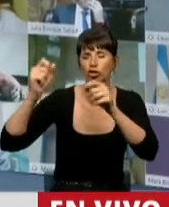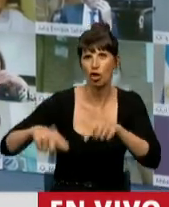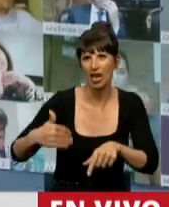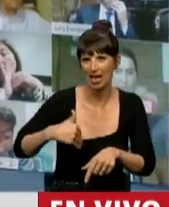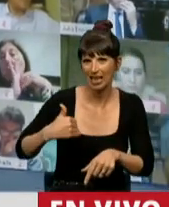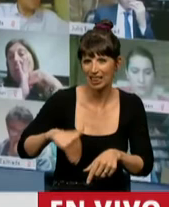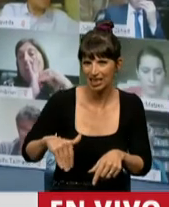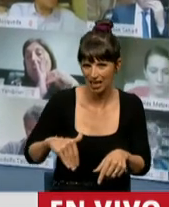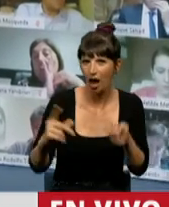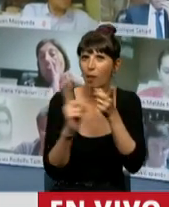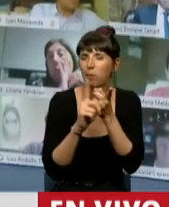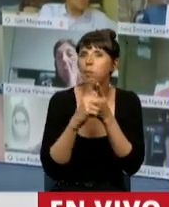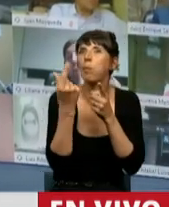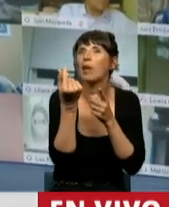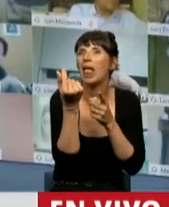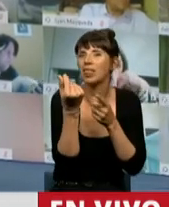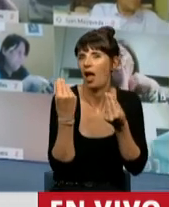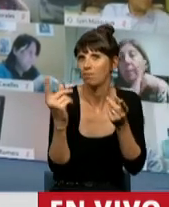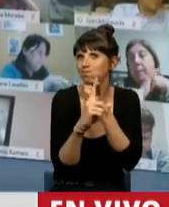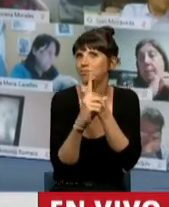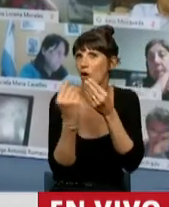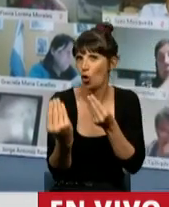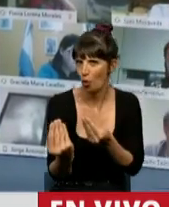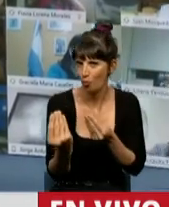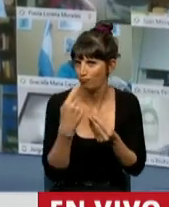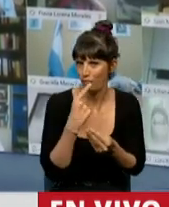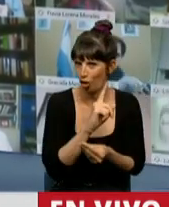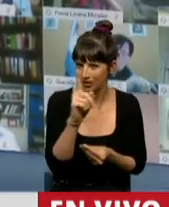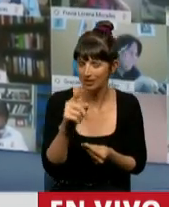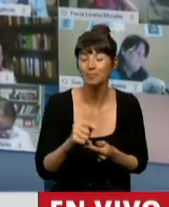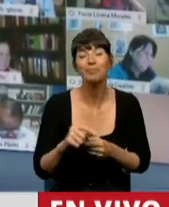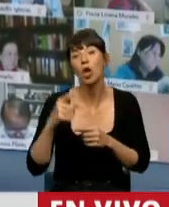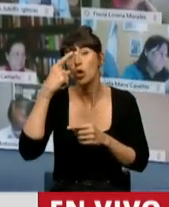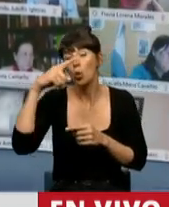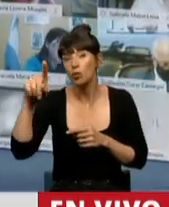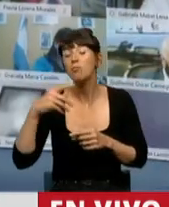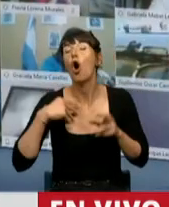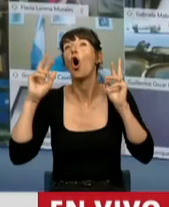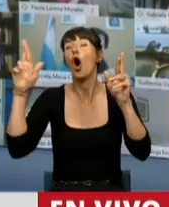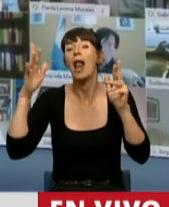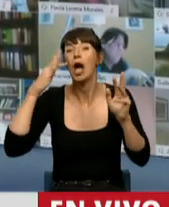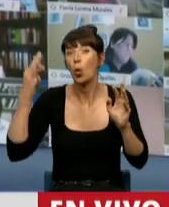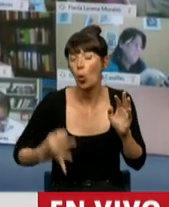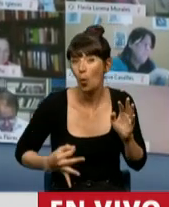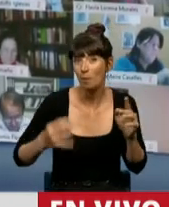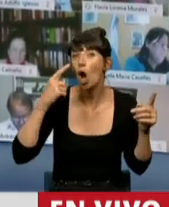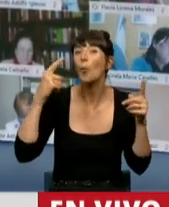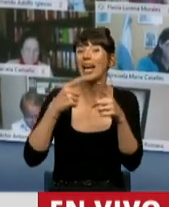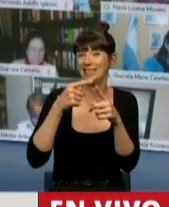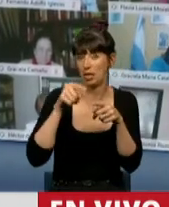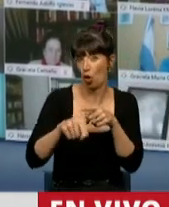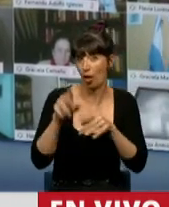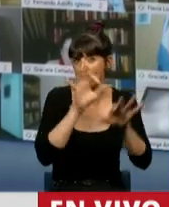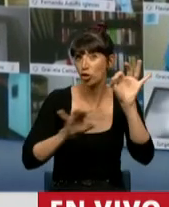va a afectarse este monto. Y por último decir que ojalá se cumpla los loables objetivos de este proyecto